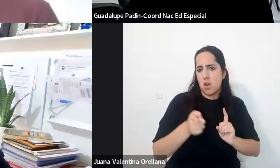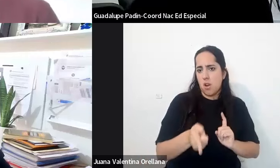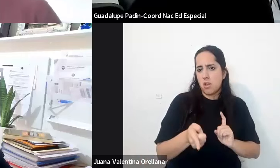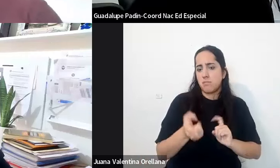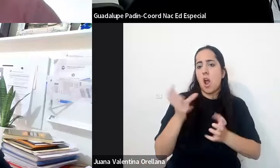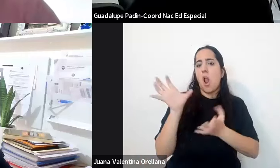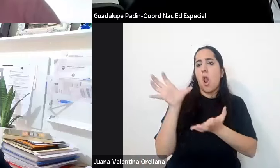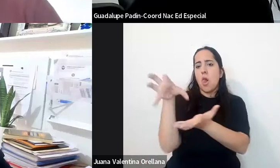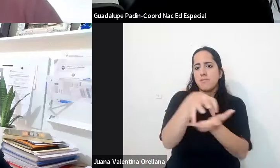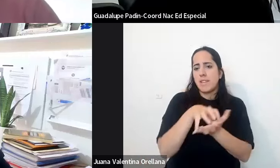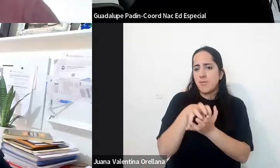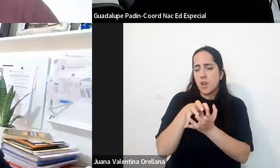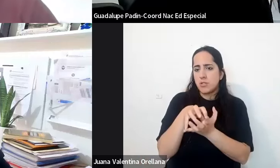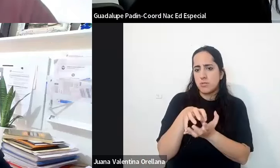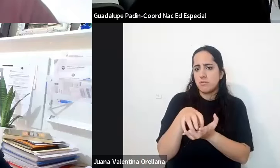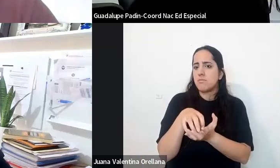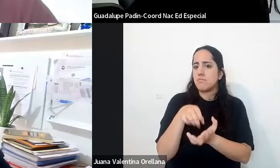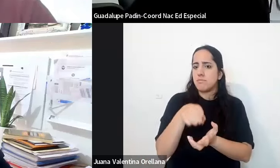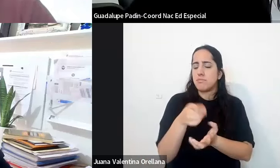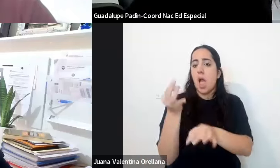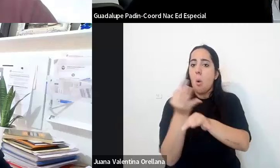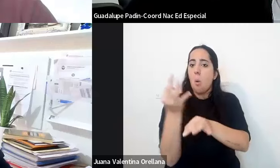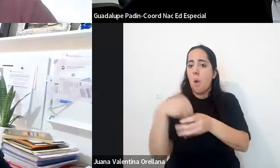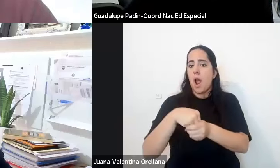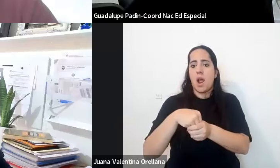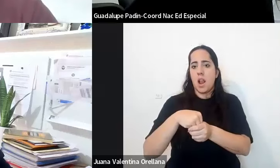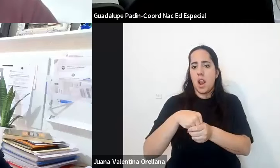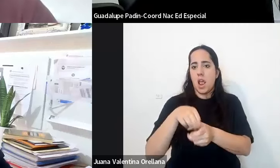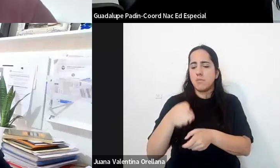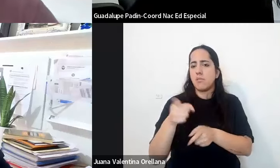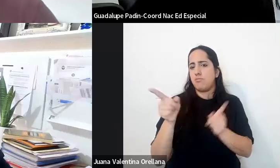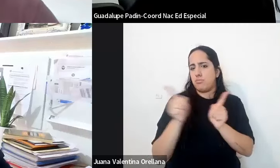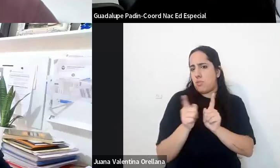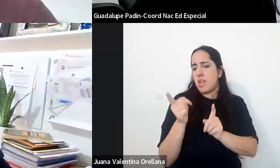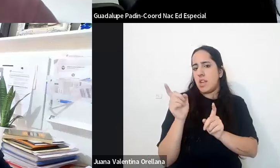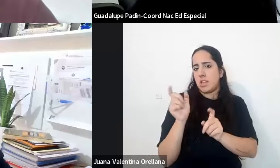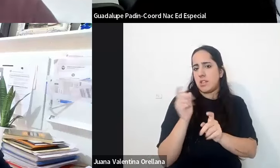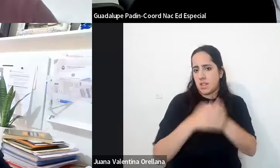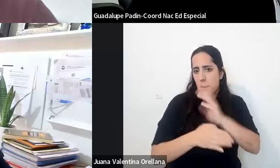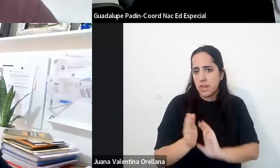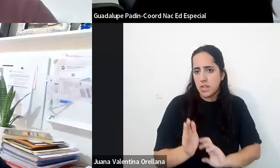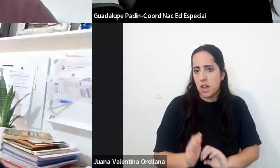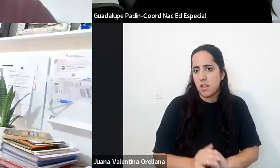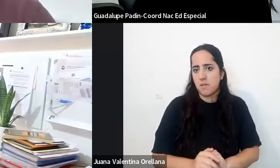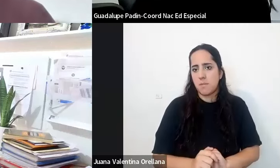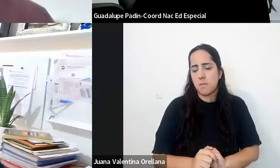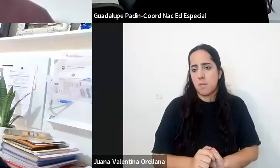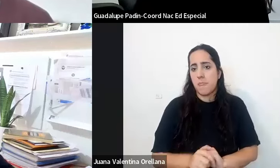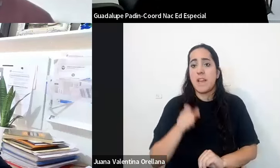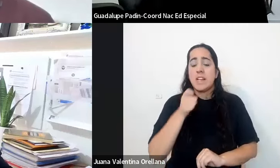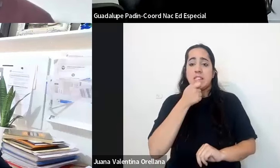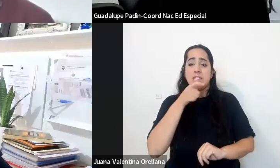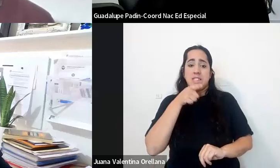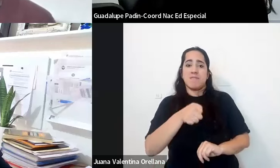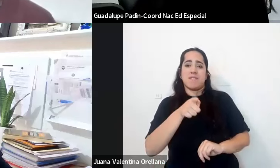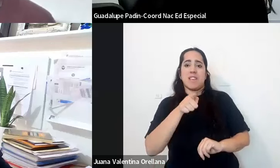urbanos efectivamente las escuelas son puras son por tipo de discapacidad pero esto no acontece en el resto del